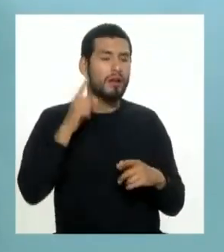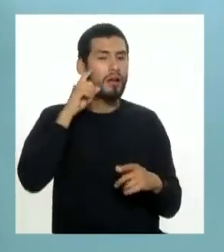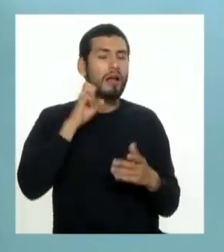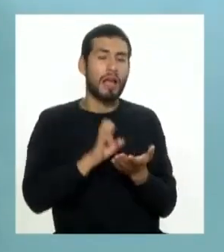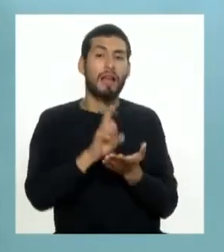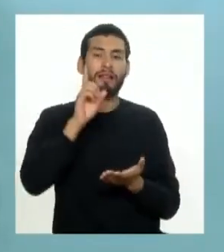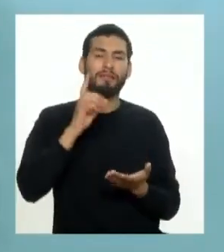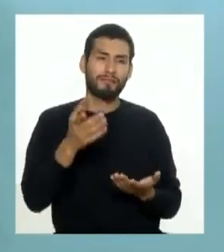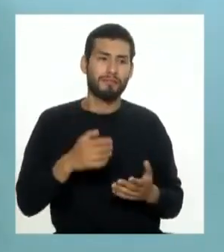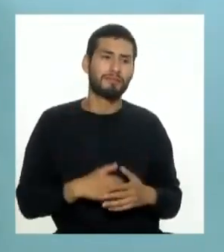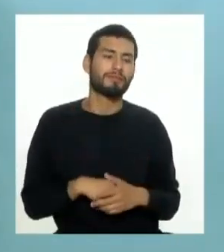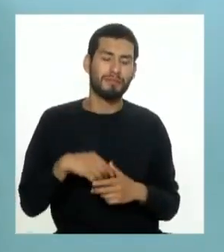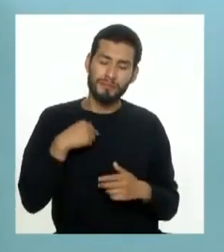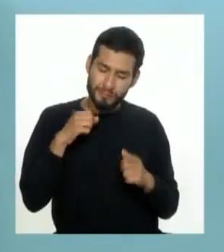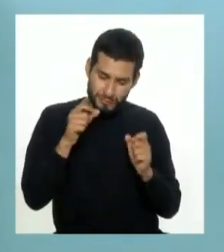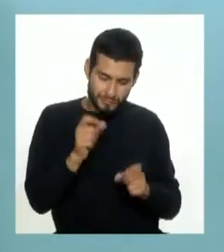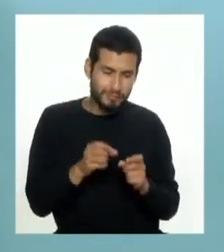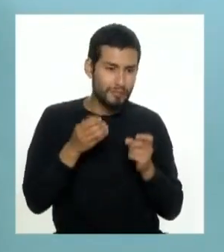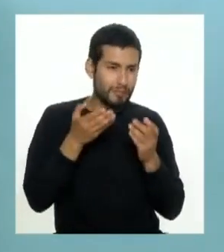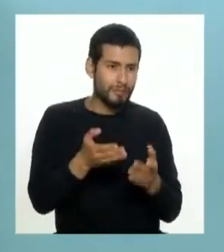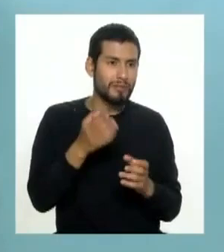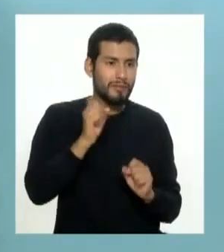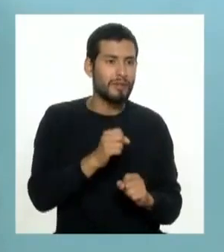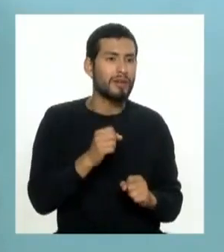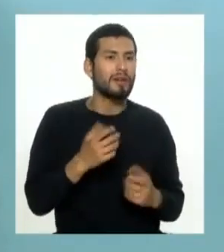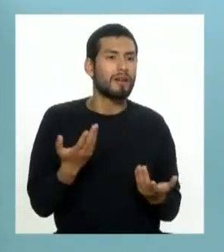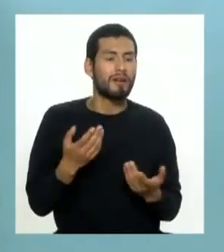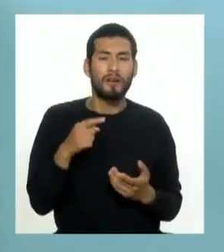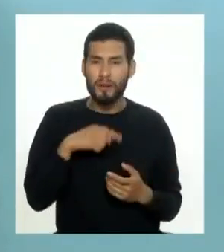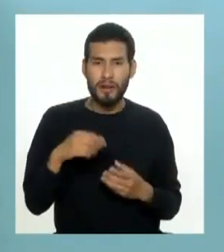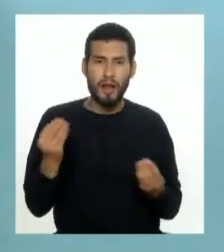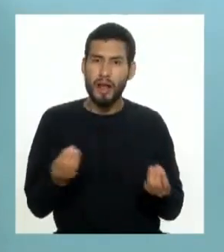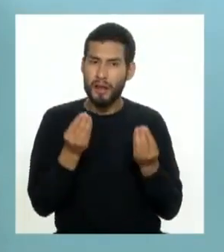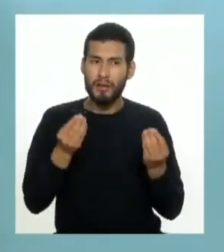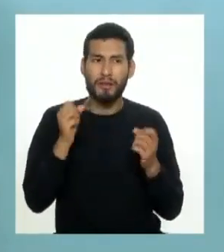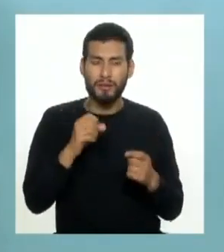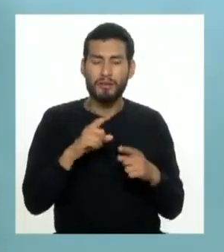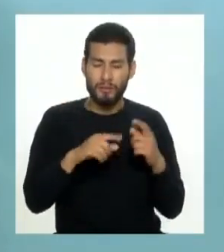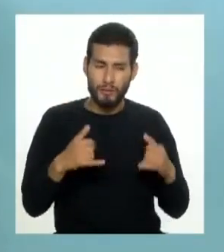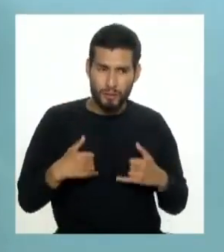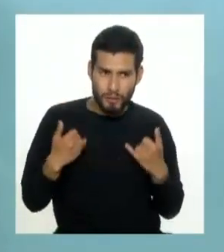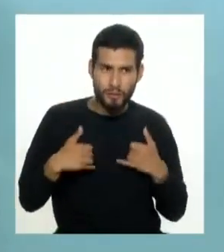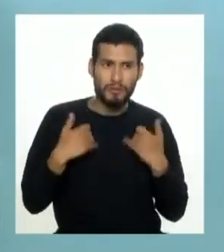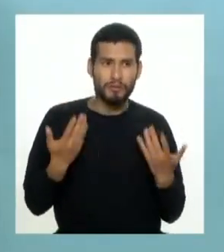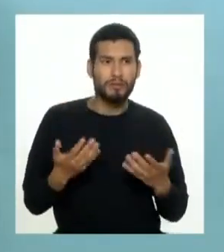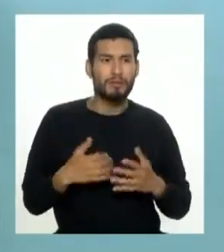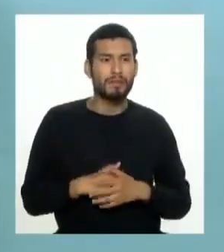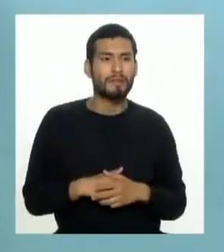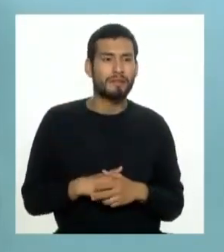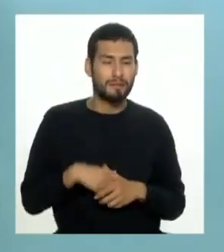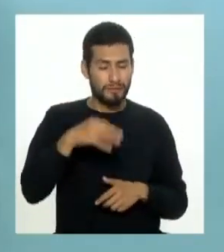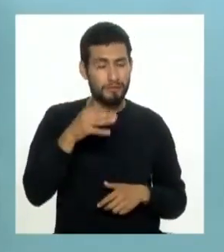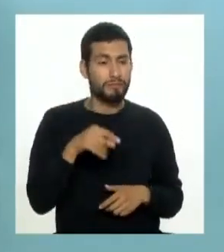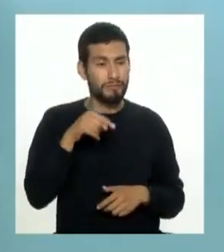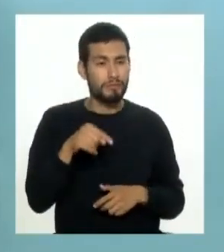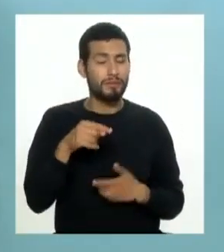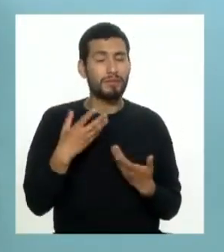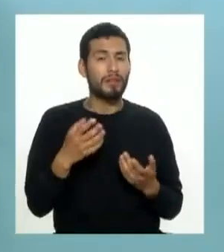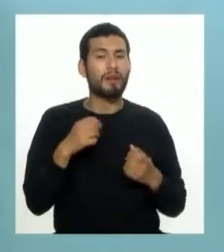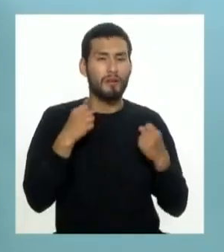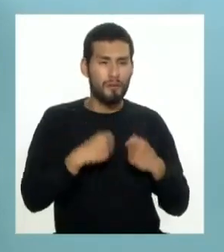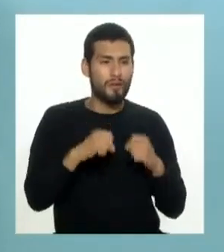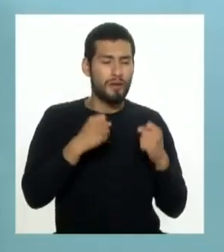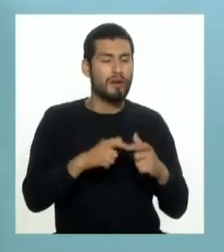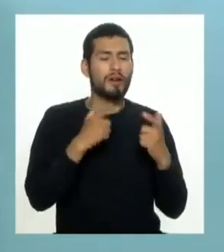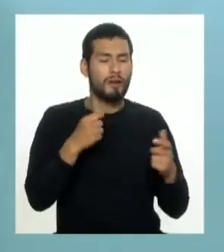con la educación acercando las oportunidades para nuestros adolescentes para nuestros jóvenes y en realidad ese es el gran